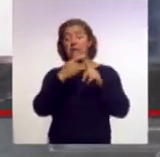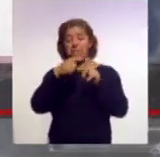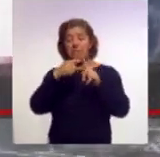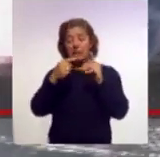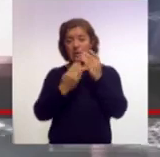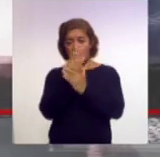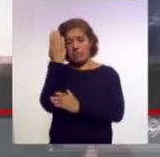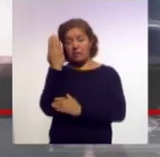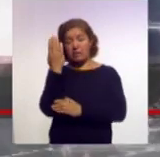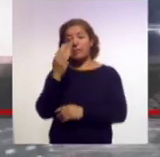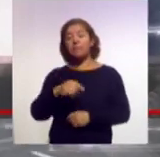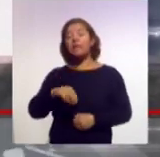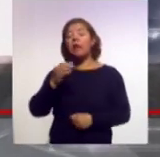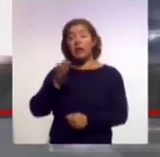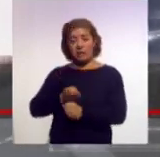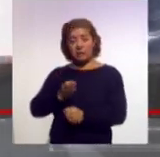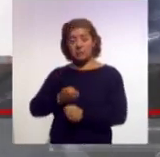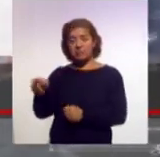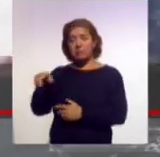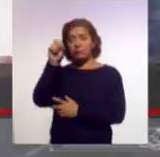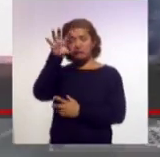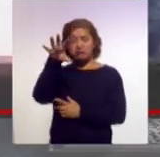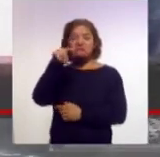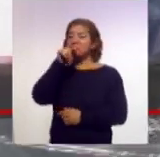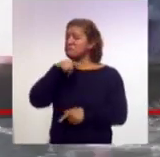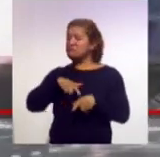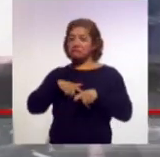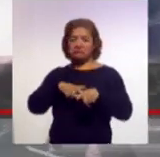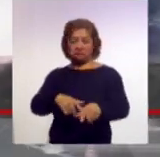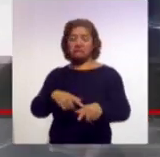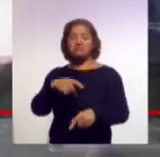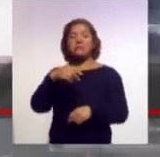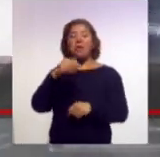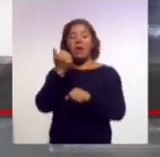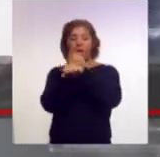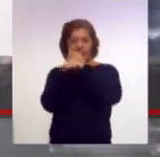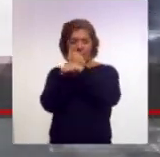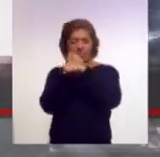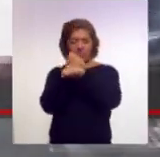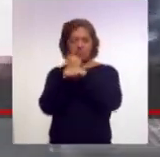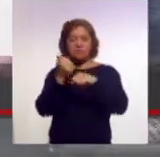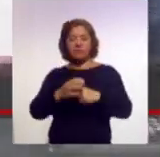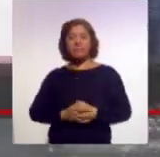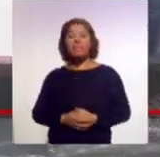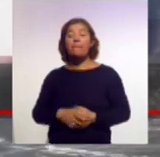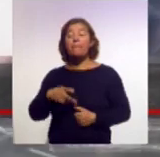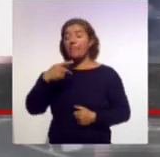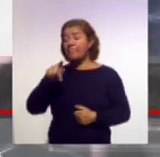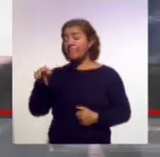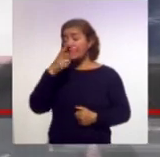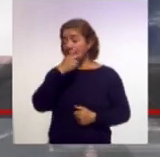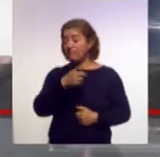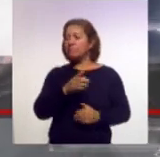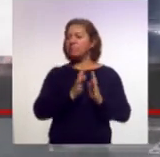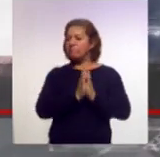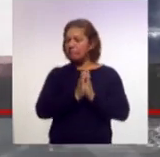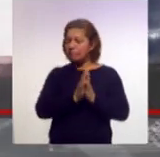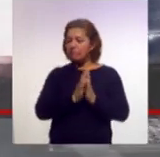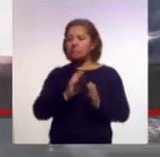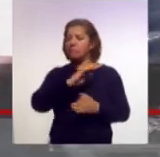Hasta el momento el semáforo de alerta permanece en amarillo, fase 2. Sin embargo, hacemos un llamado a la población para